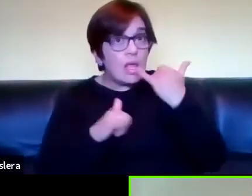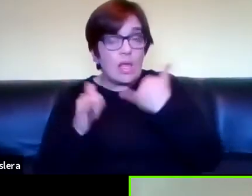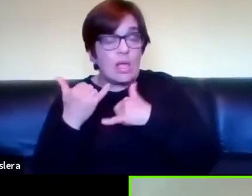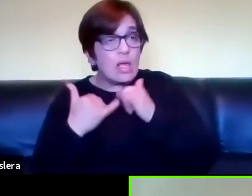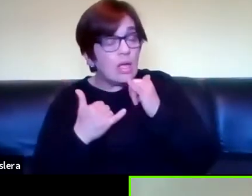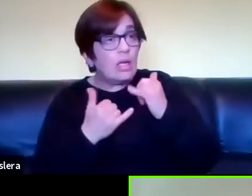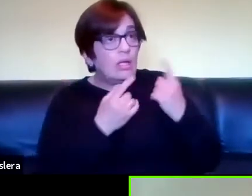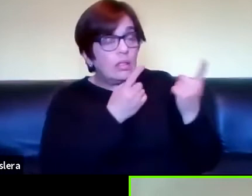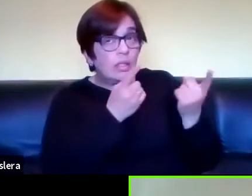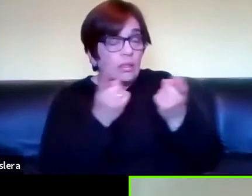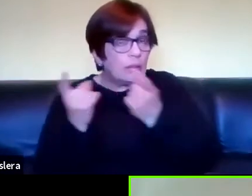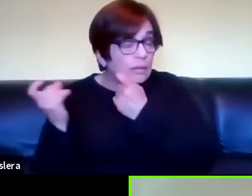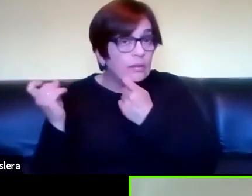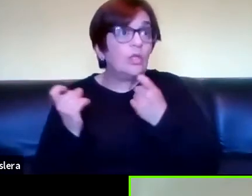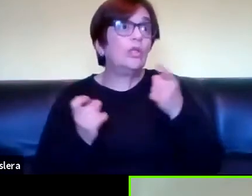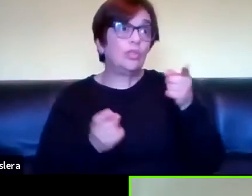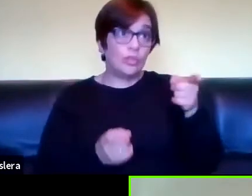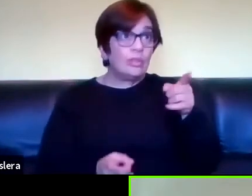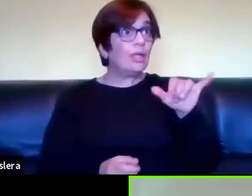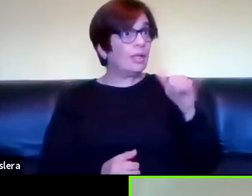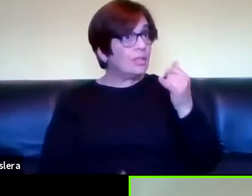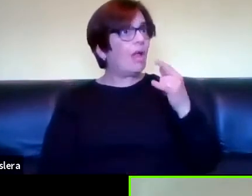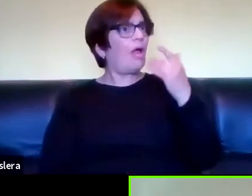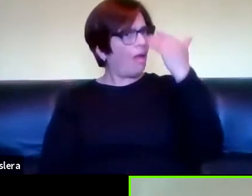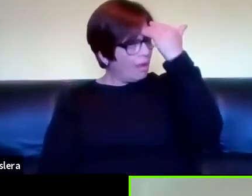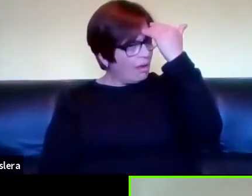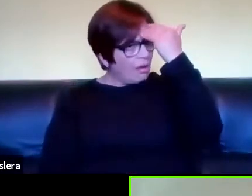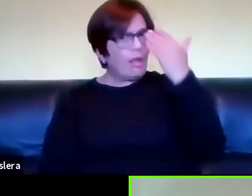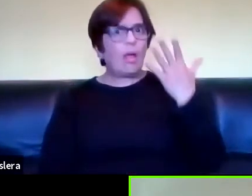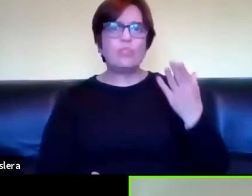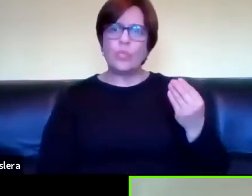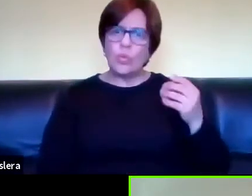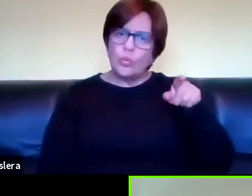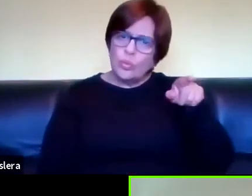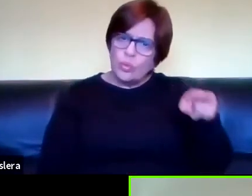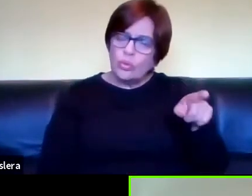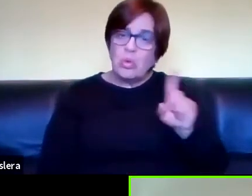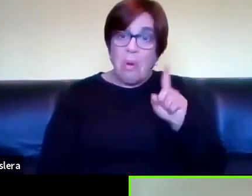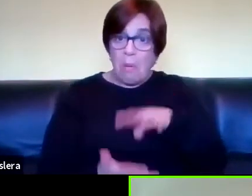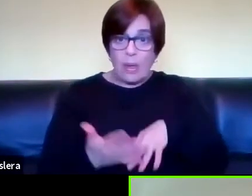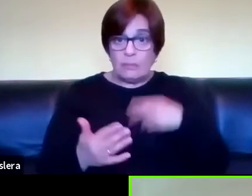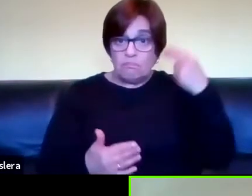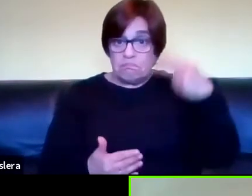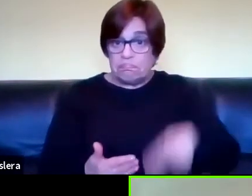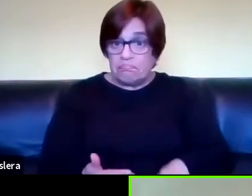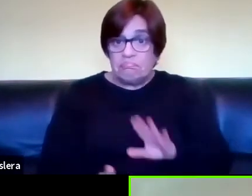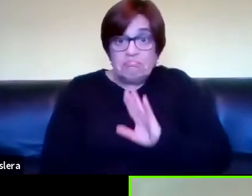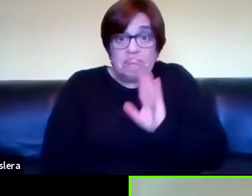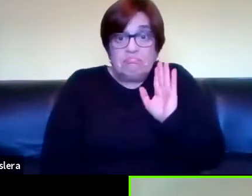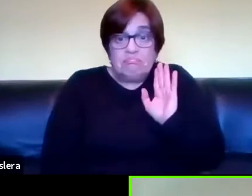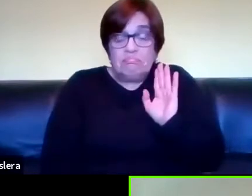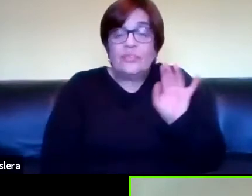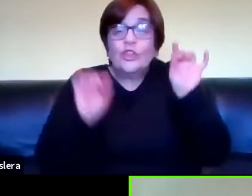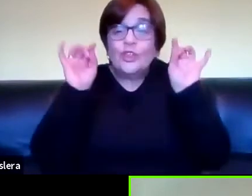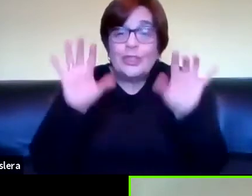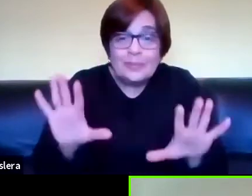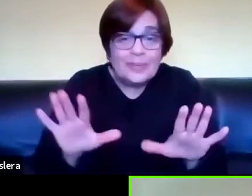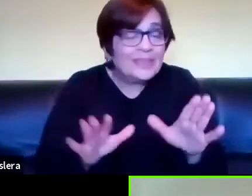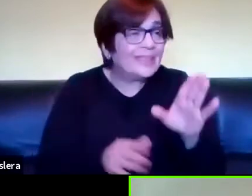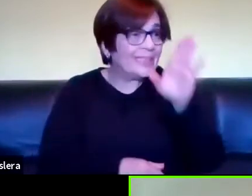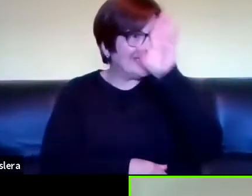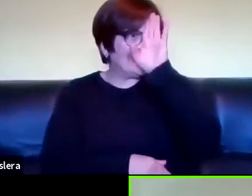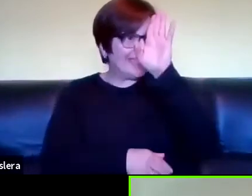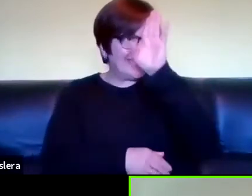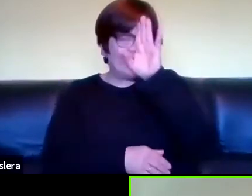un sujeto letrado en esas áreas conozco bastante el tema y nunca leí nada solo he aprendido